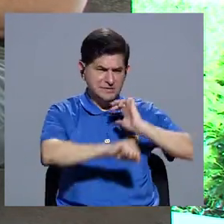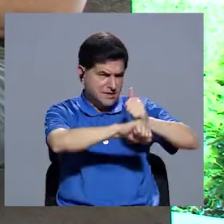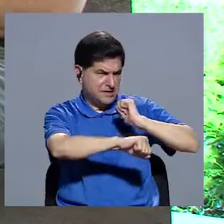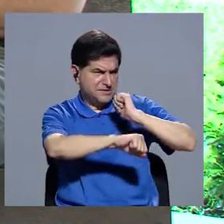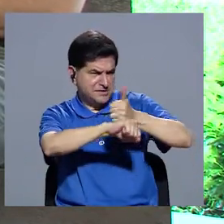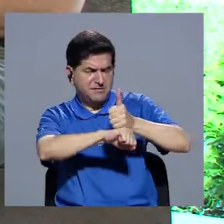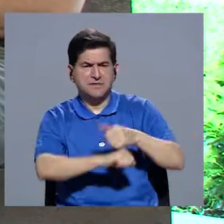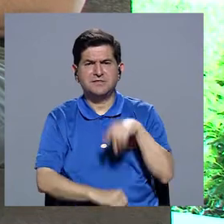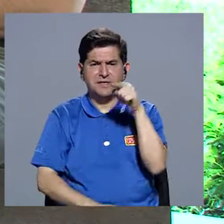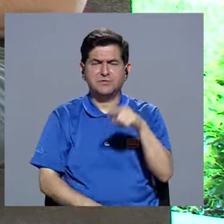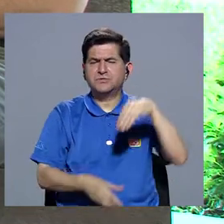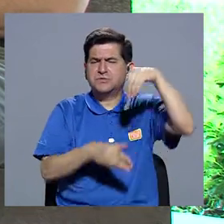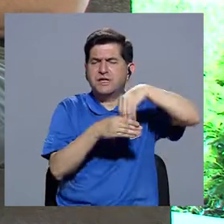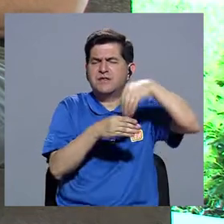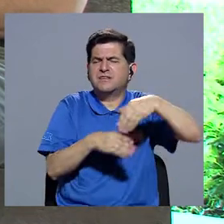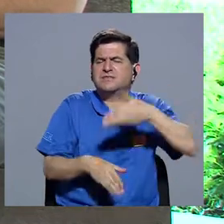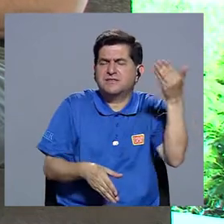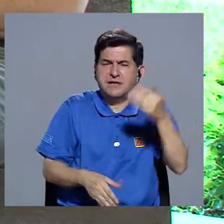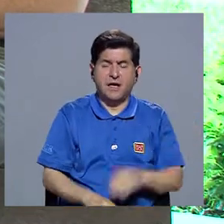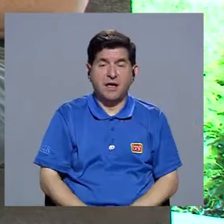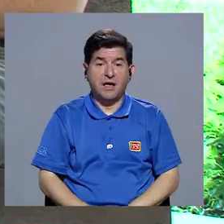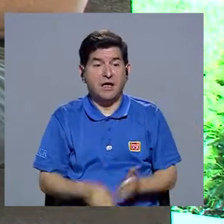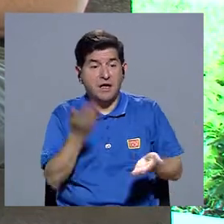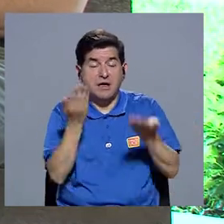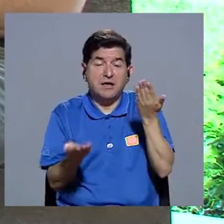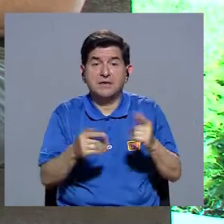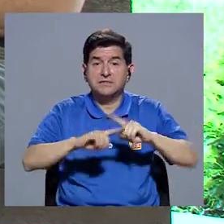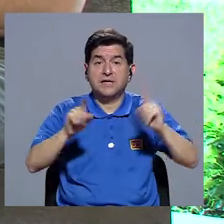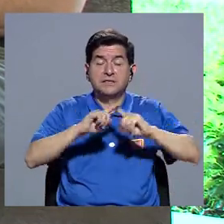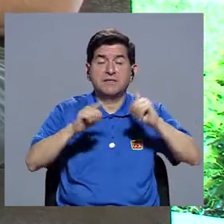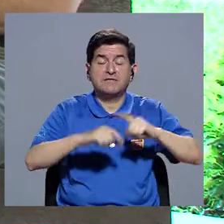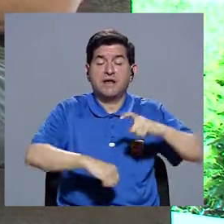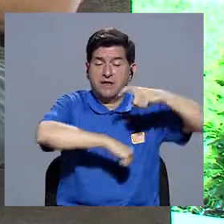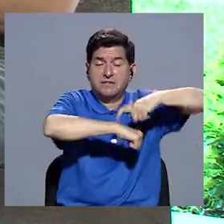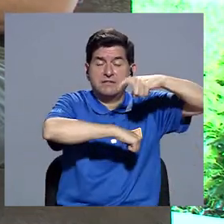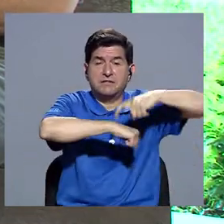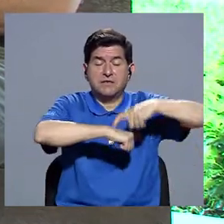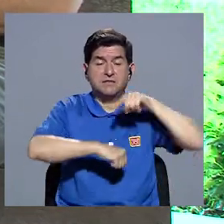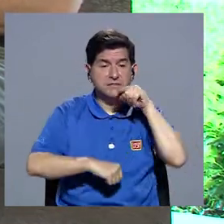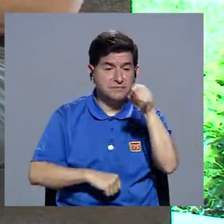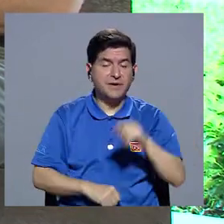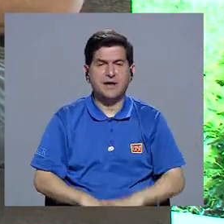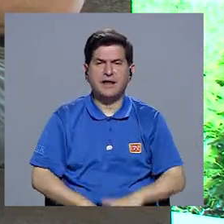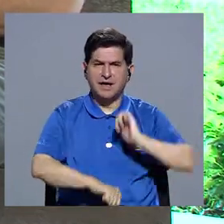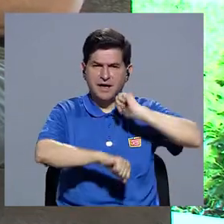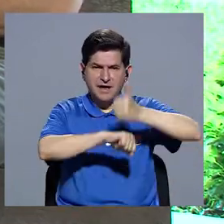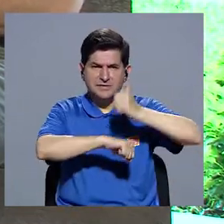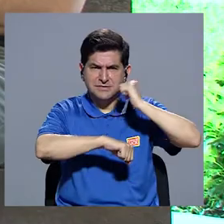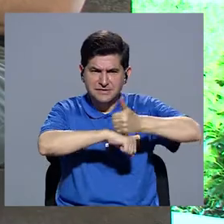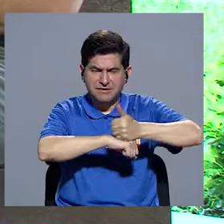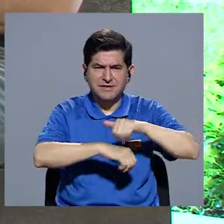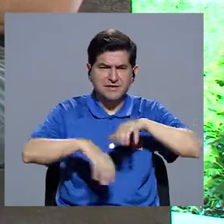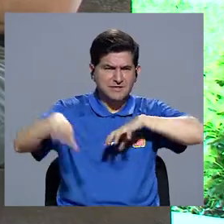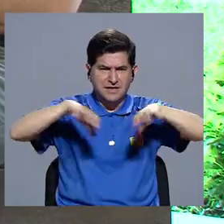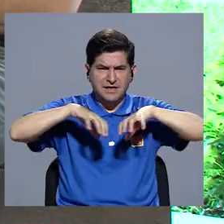toman en cuenta ustedes, o no sé si siguen pasos, etapas, que toman en cuenta para hacer esa prescripción de ejercicios?